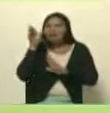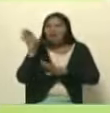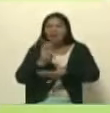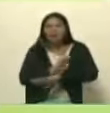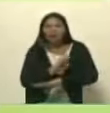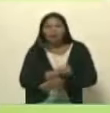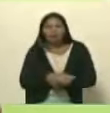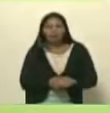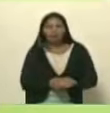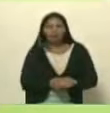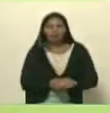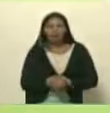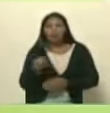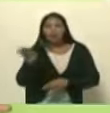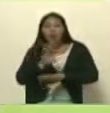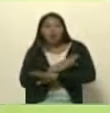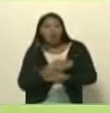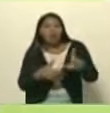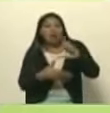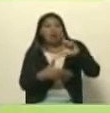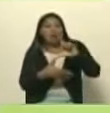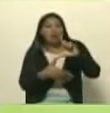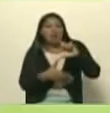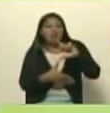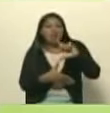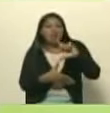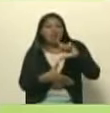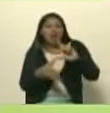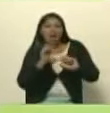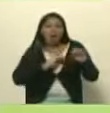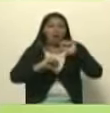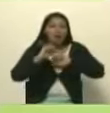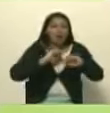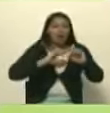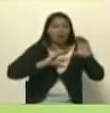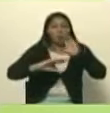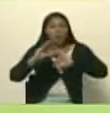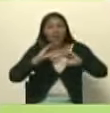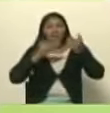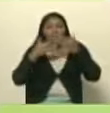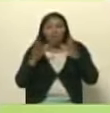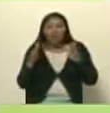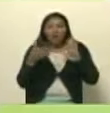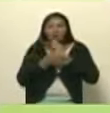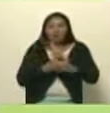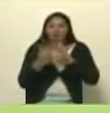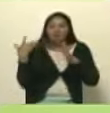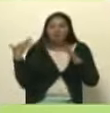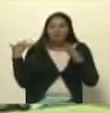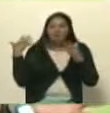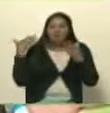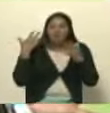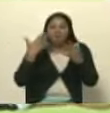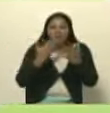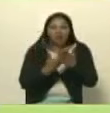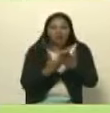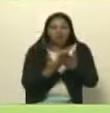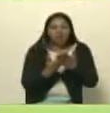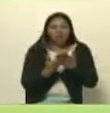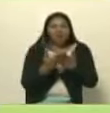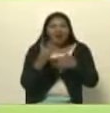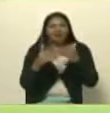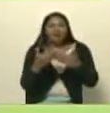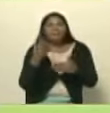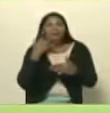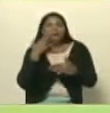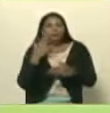en Ecuador y en América Latina sí hay un movimiento de comunicación popular que viene de un poco más atrás por